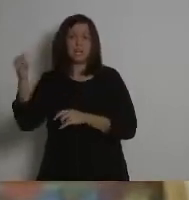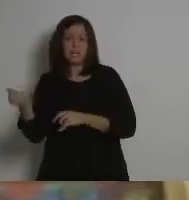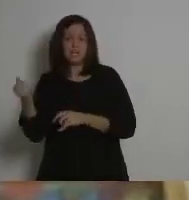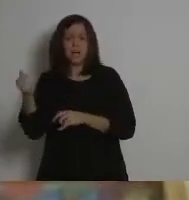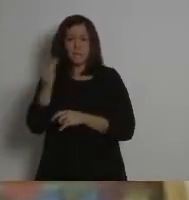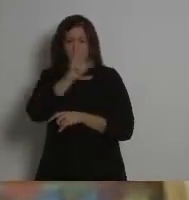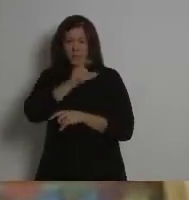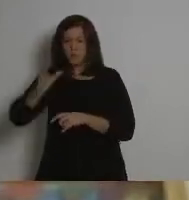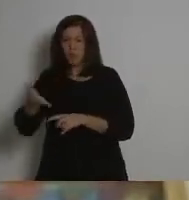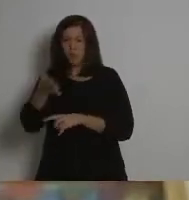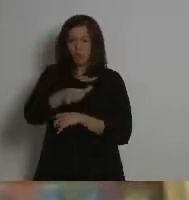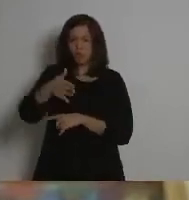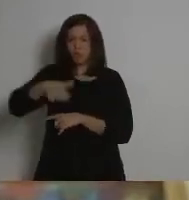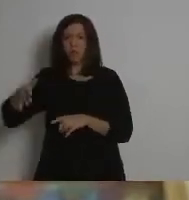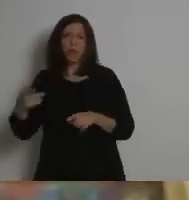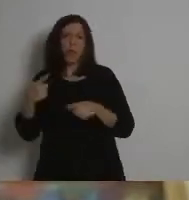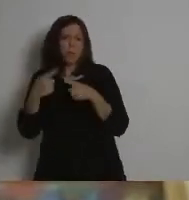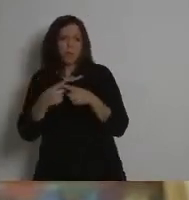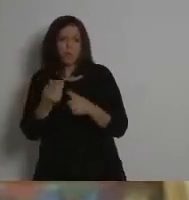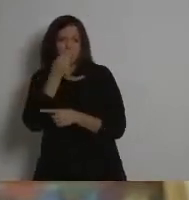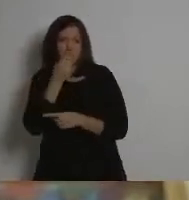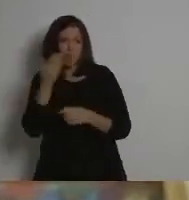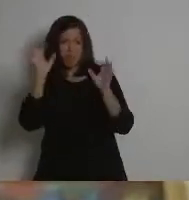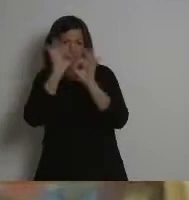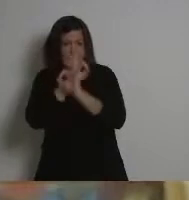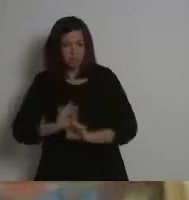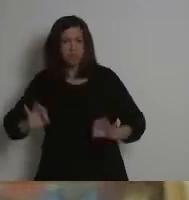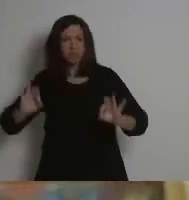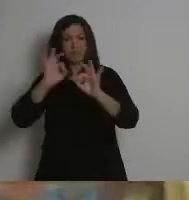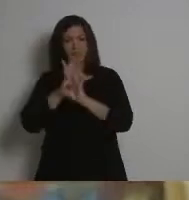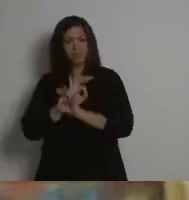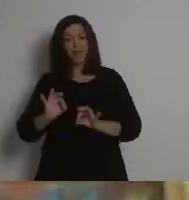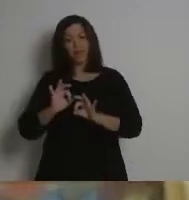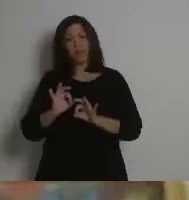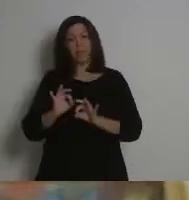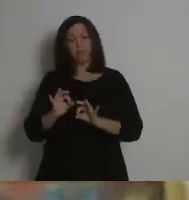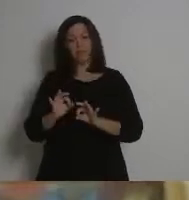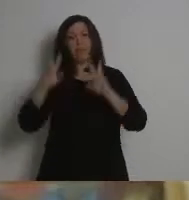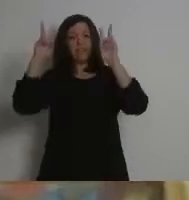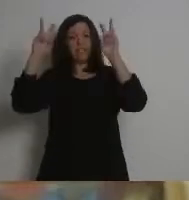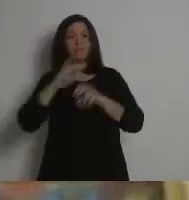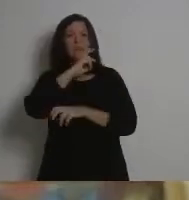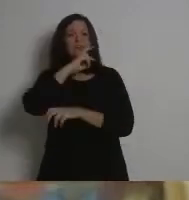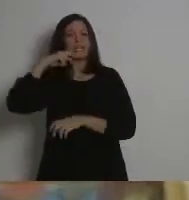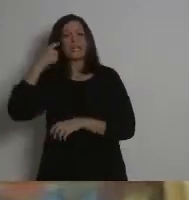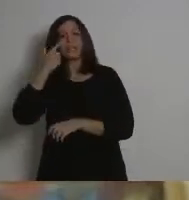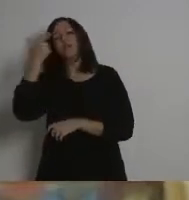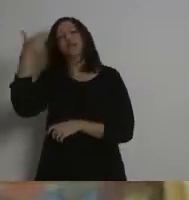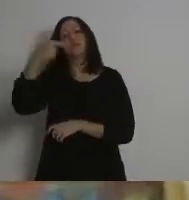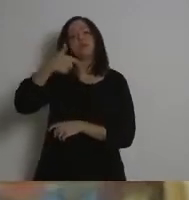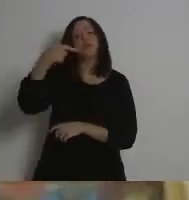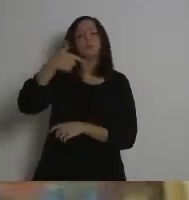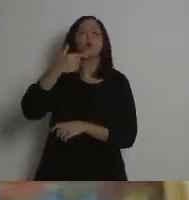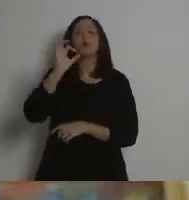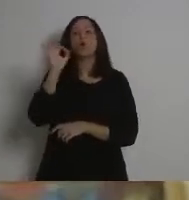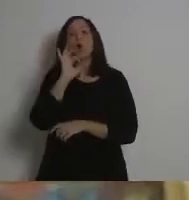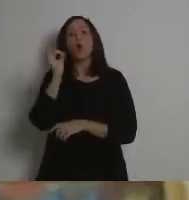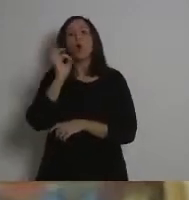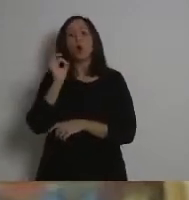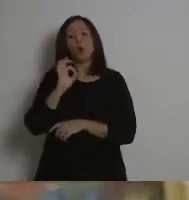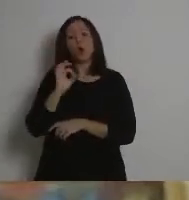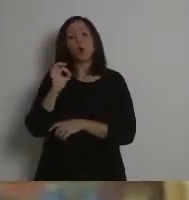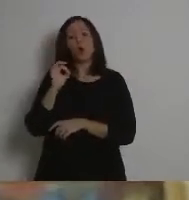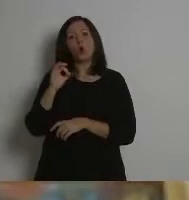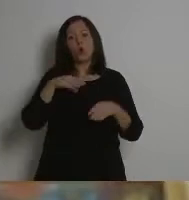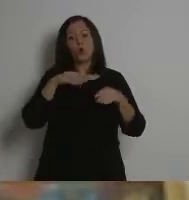hambre o empobrecidos precisamente por la riqueza del petróleo, o que en el Sáhara se mantenga aún hoy